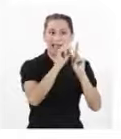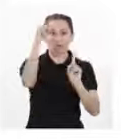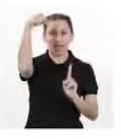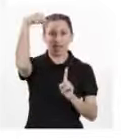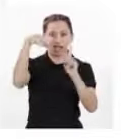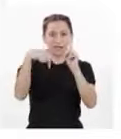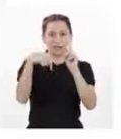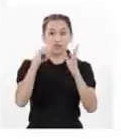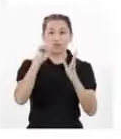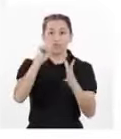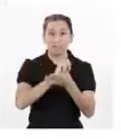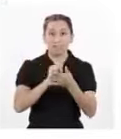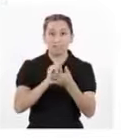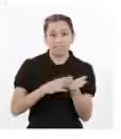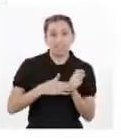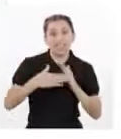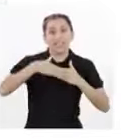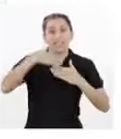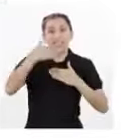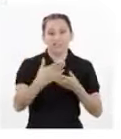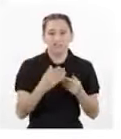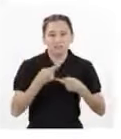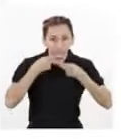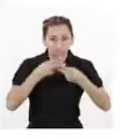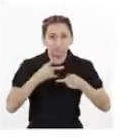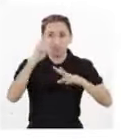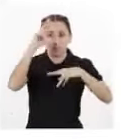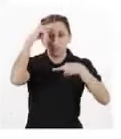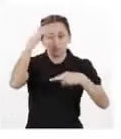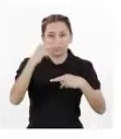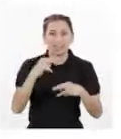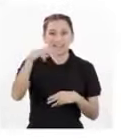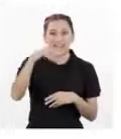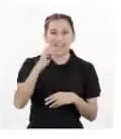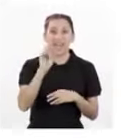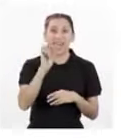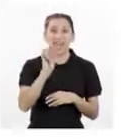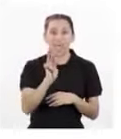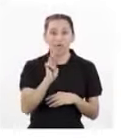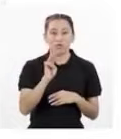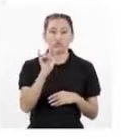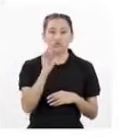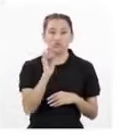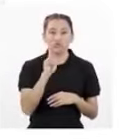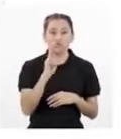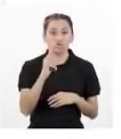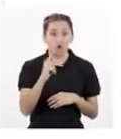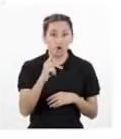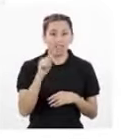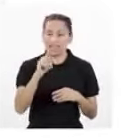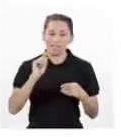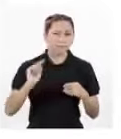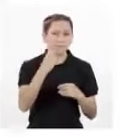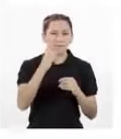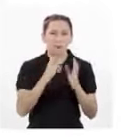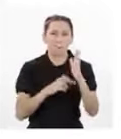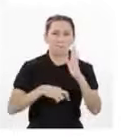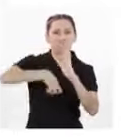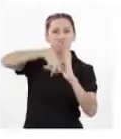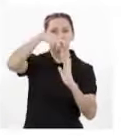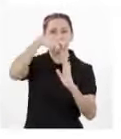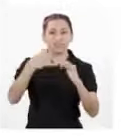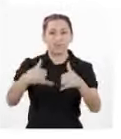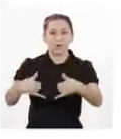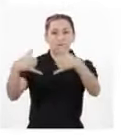después publicamos nuestro estudio en la revista científica británica Nature Y esa publicación nos puso en el primer puesto